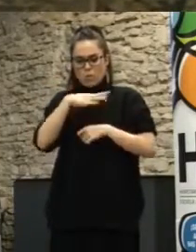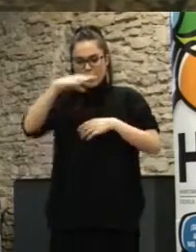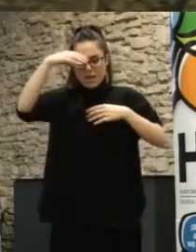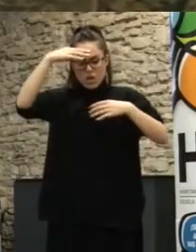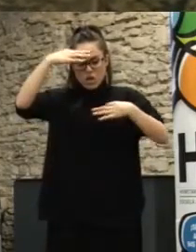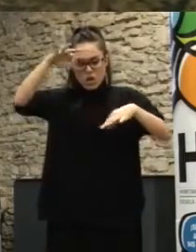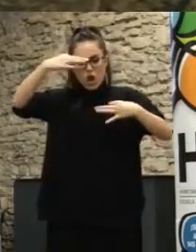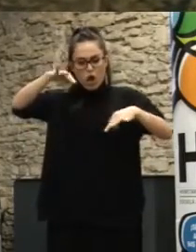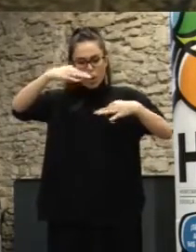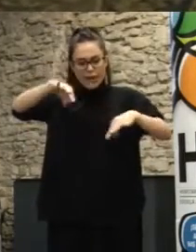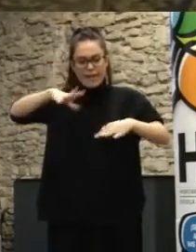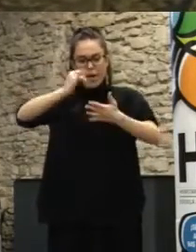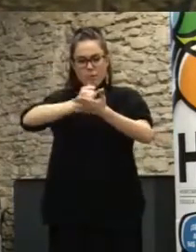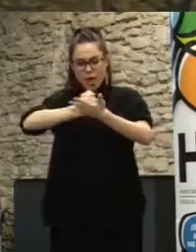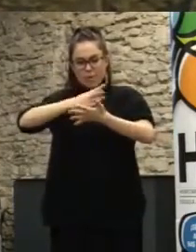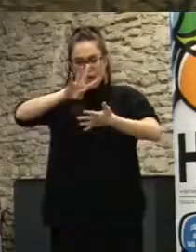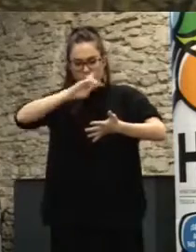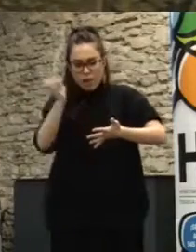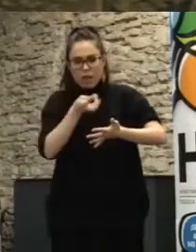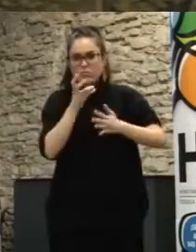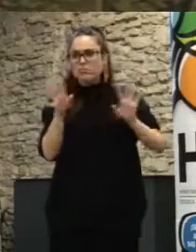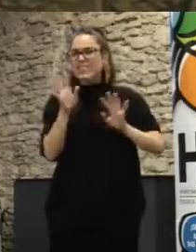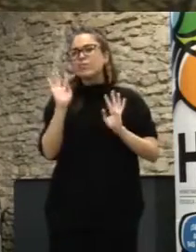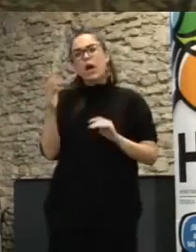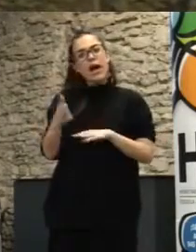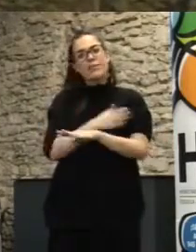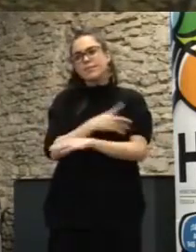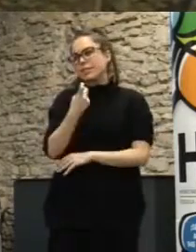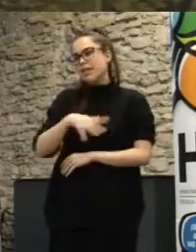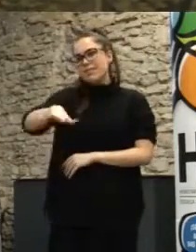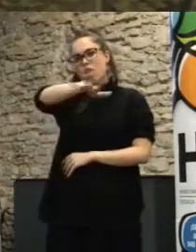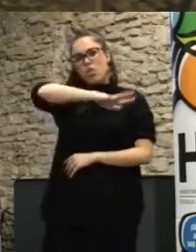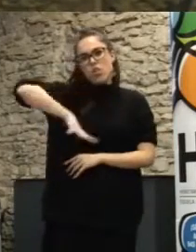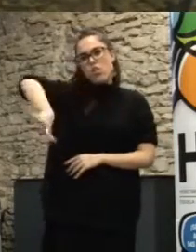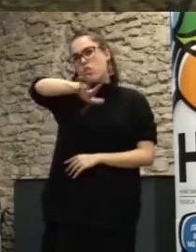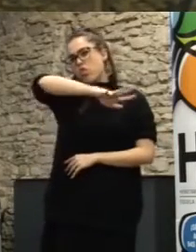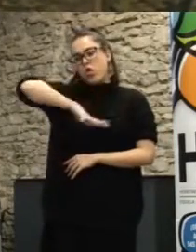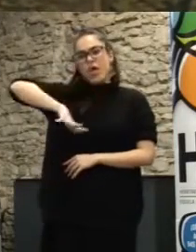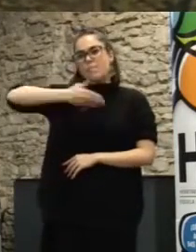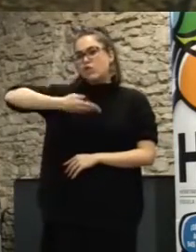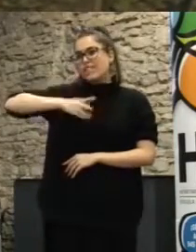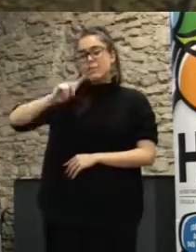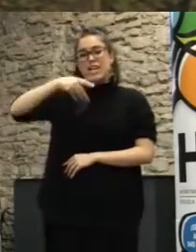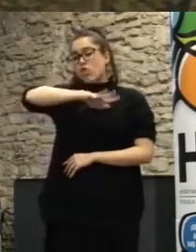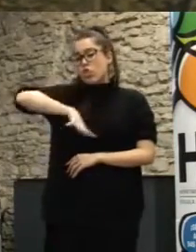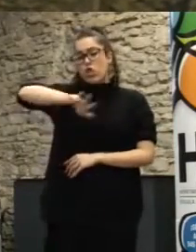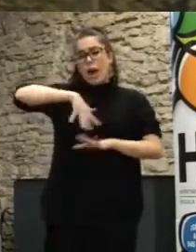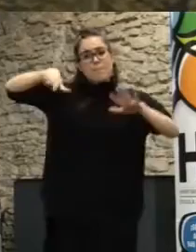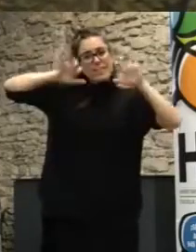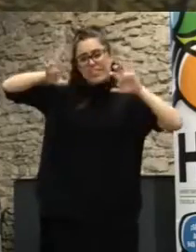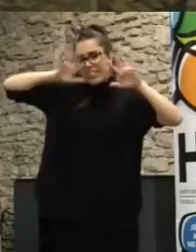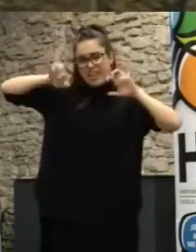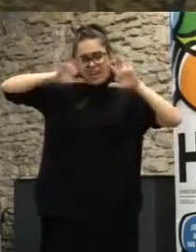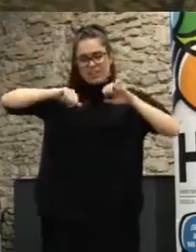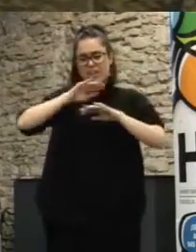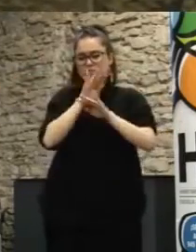experimental en todo el proceso ya sirve como un sitio de aprendizaje de intercambio ¿no? y son pequeños ecosistemas ¿no? que